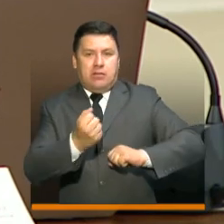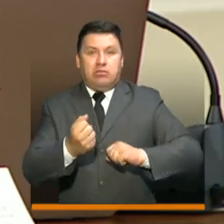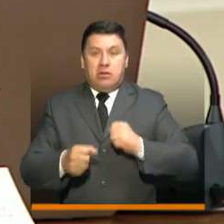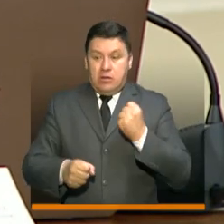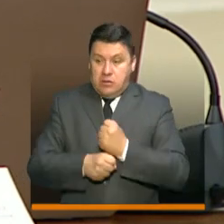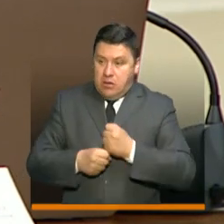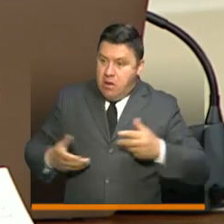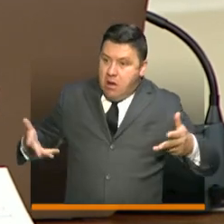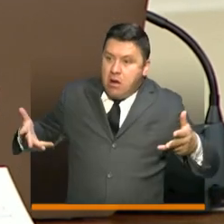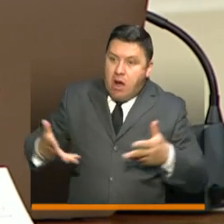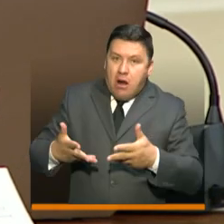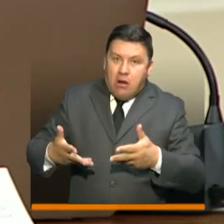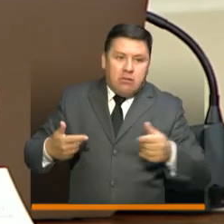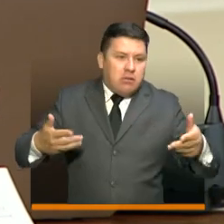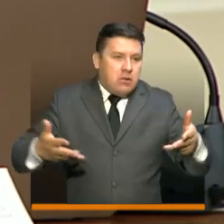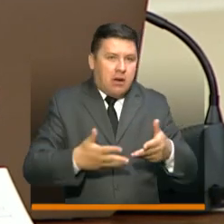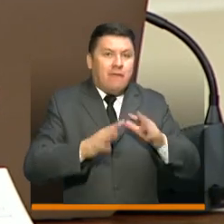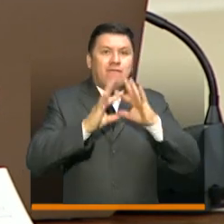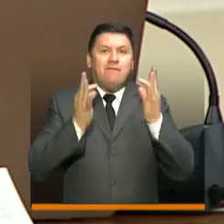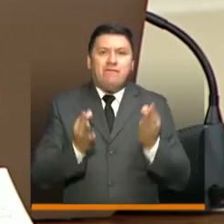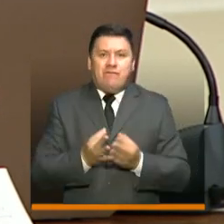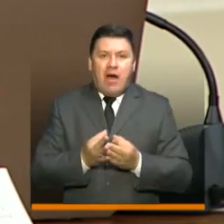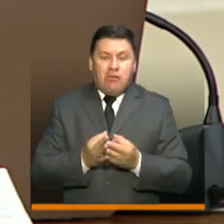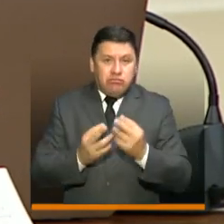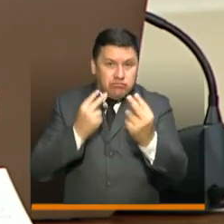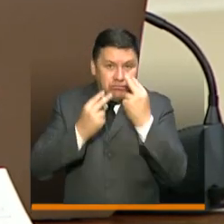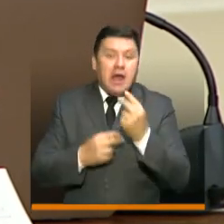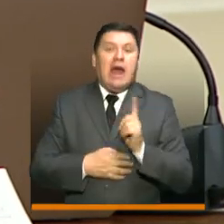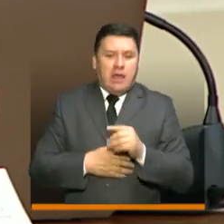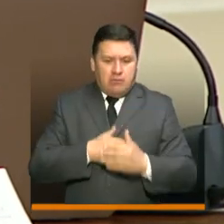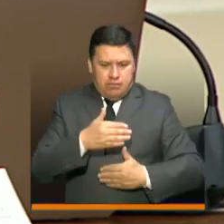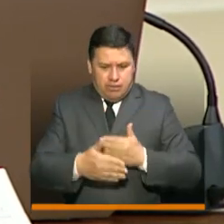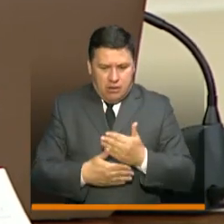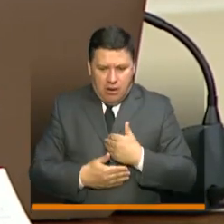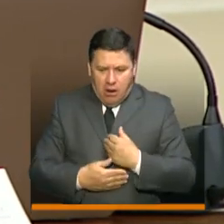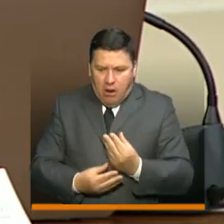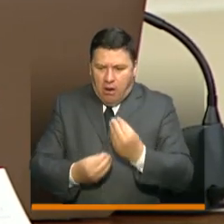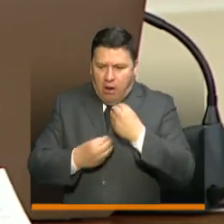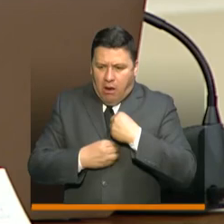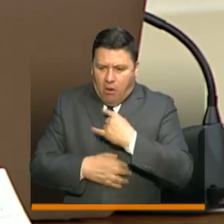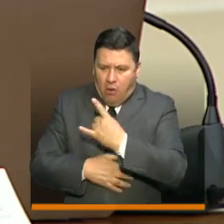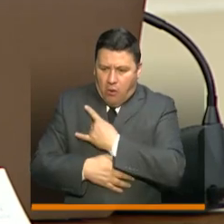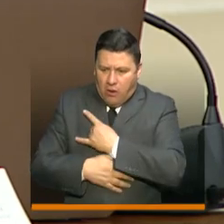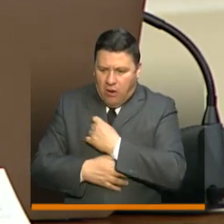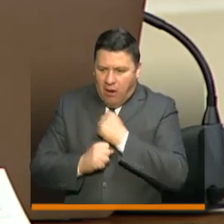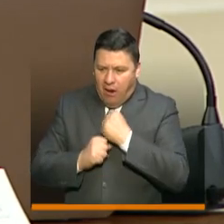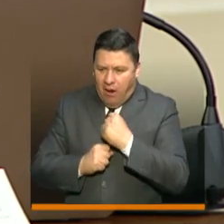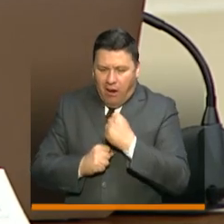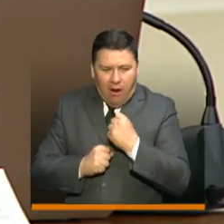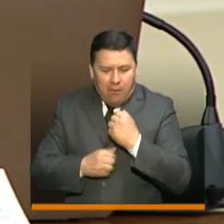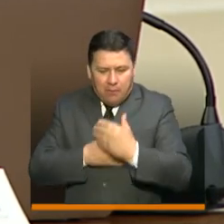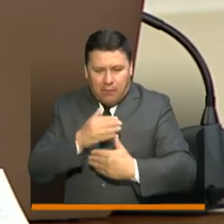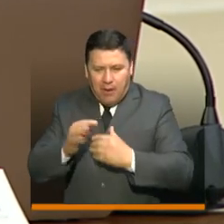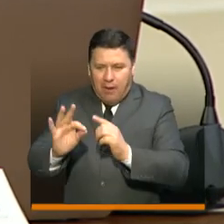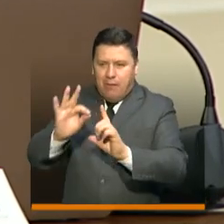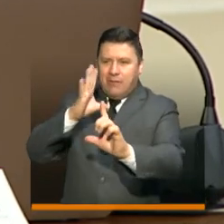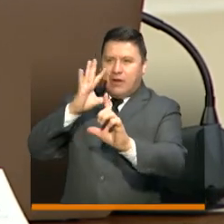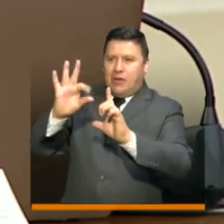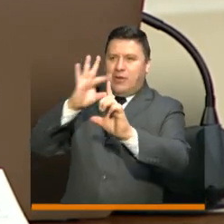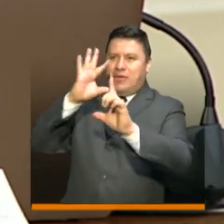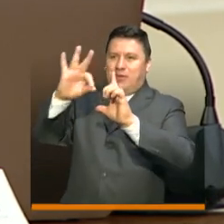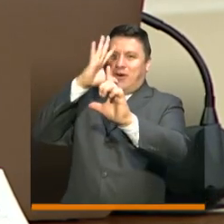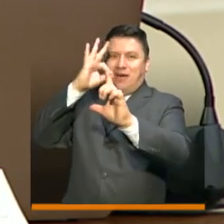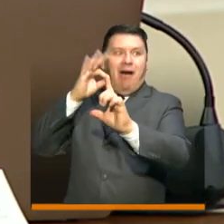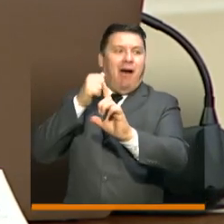trabajo colaborativo, sino en concreto para las familias que nos sirven. Van dándole elementos a cada universidad para poder hacer el tránsito a la virtualidad o la